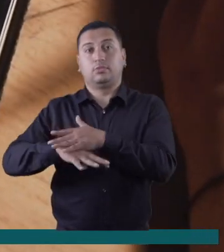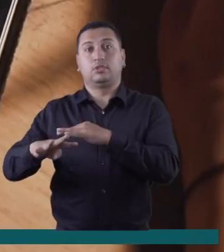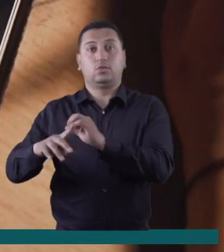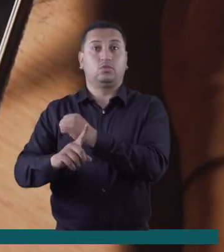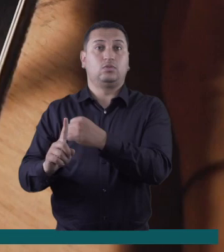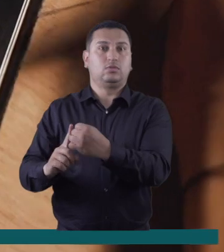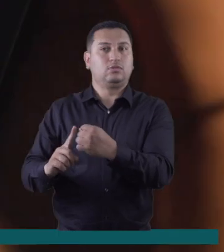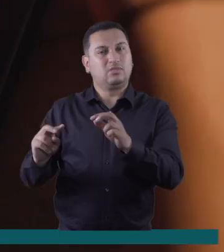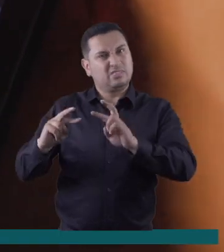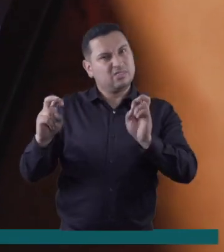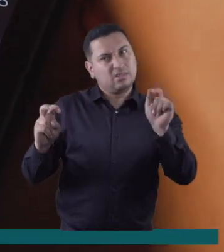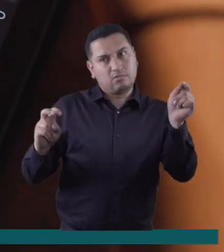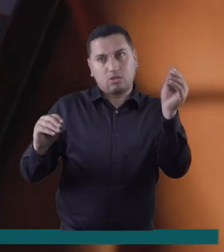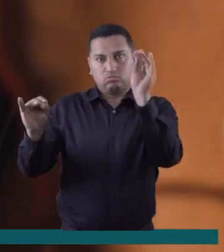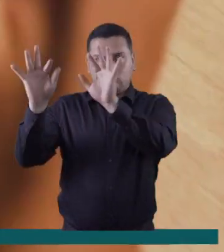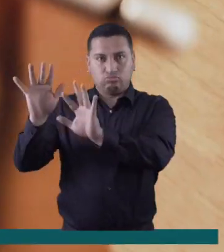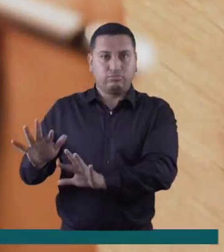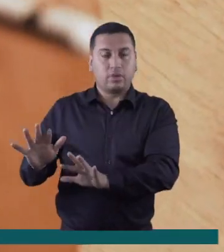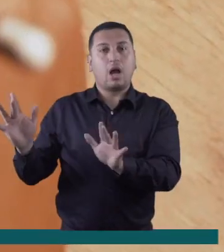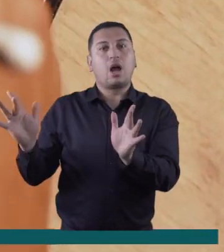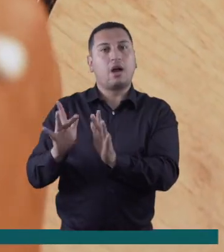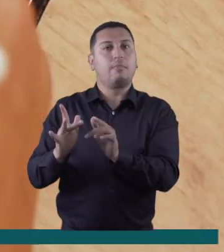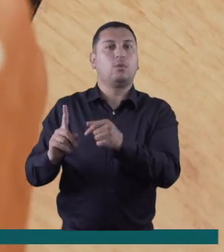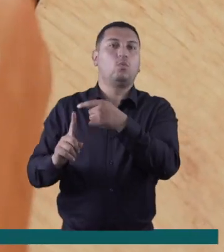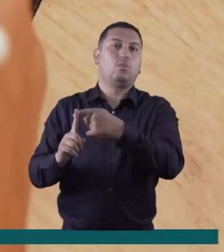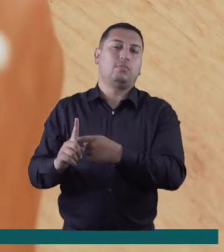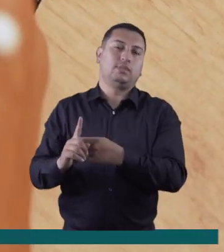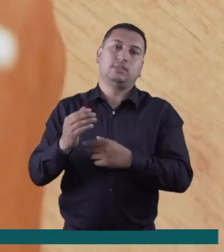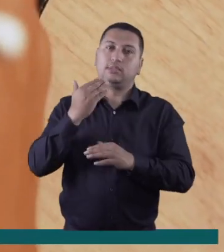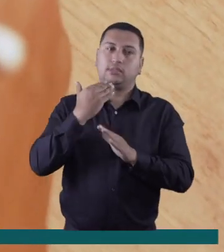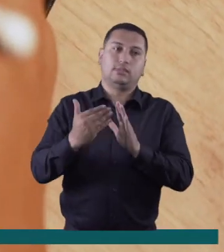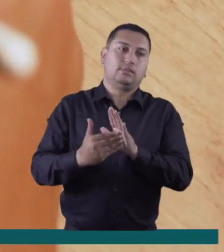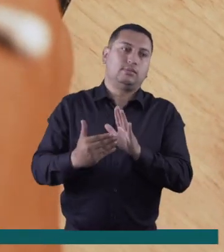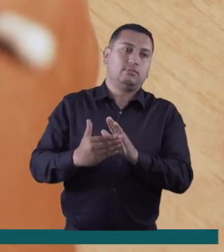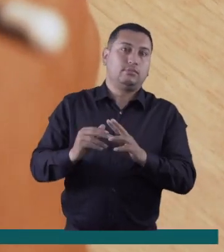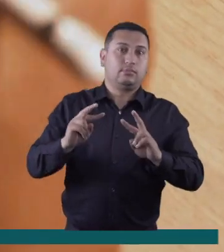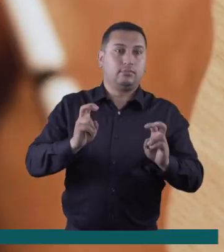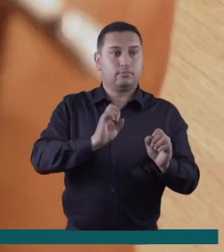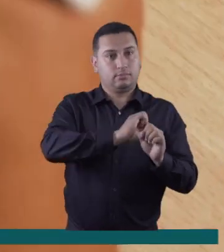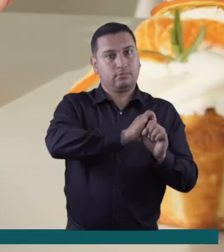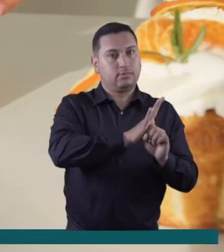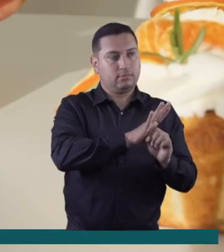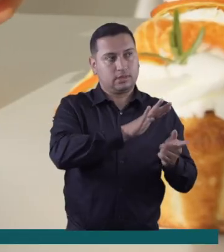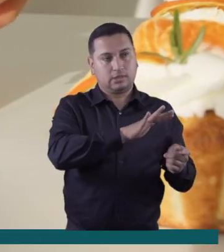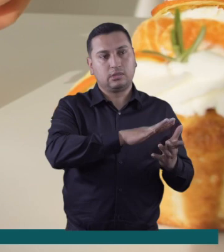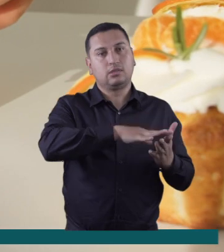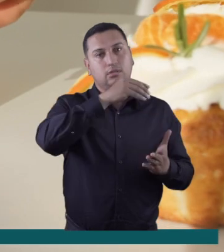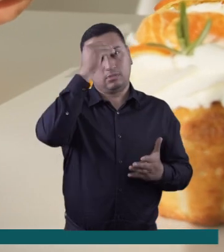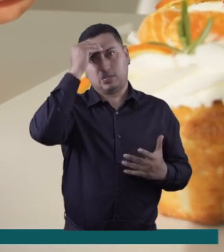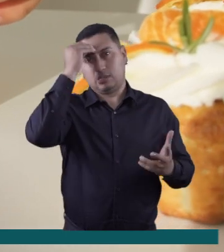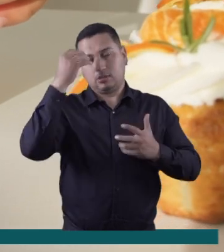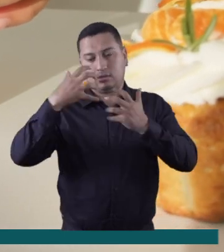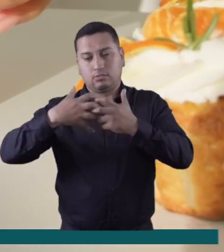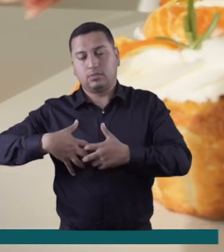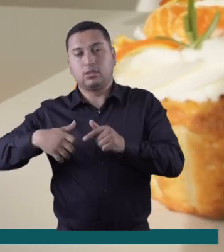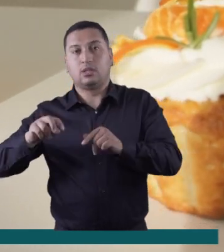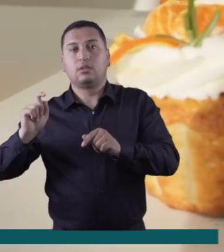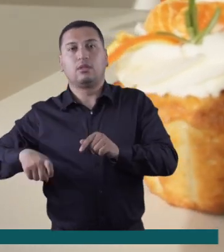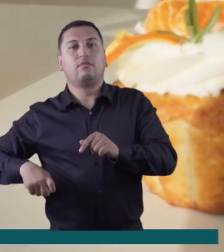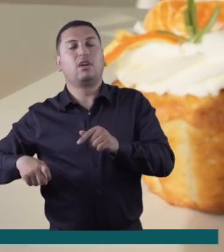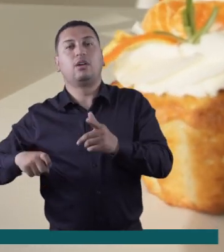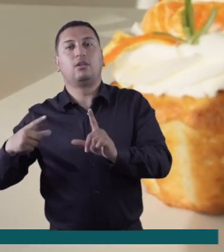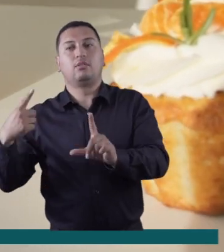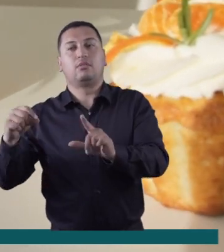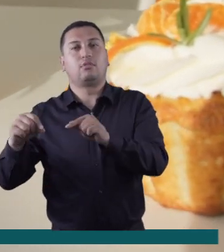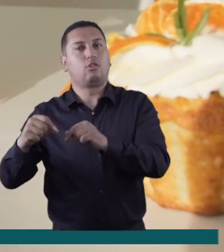y pon toda la temática relacionada a esta festividad. Si algo aprendimos de la pandemia fue la importancia de que las empresas tengan presencia